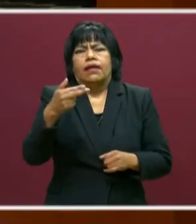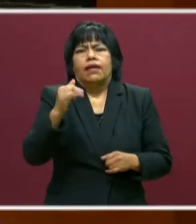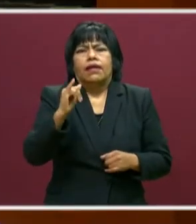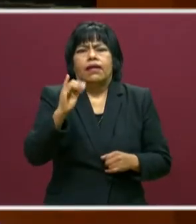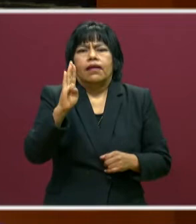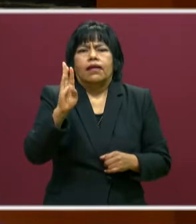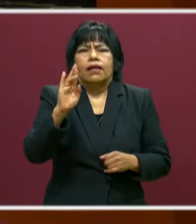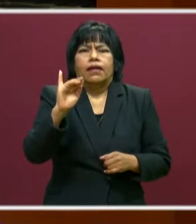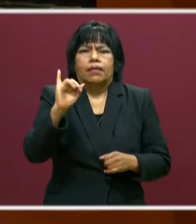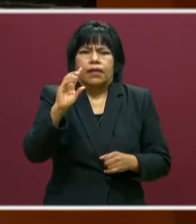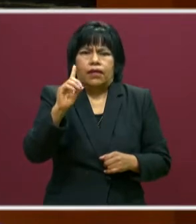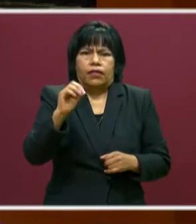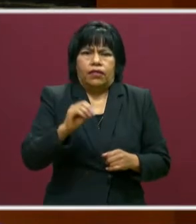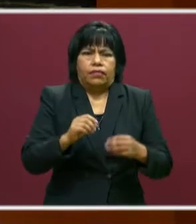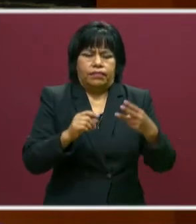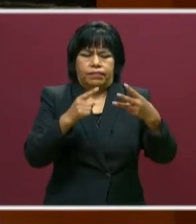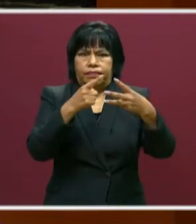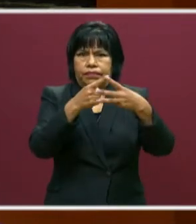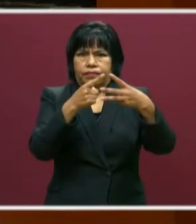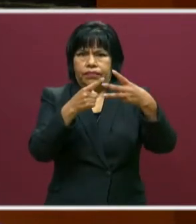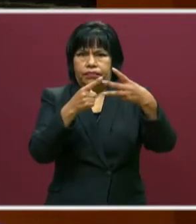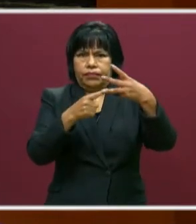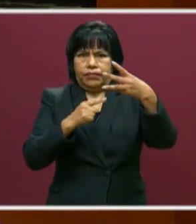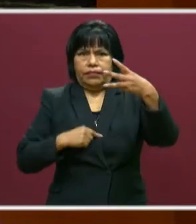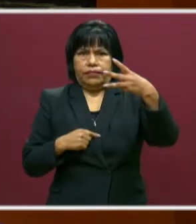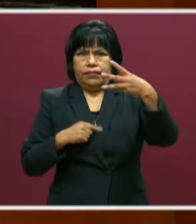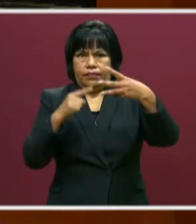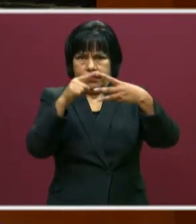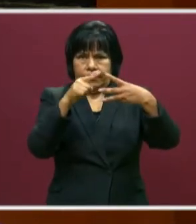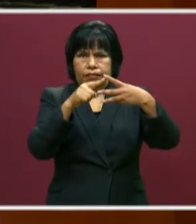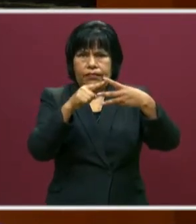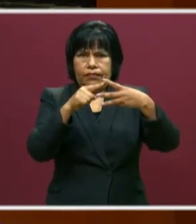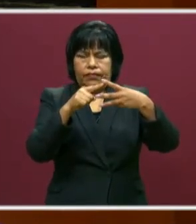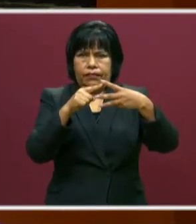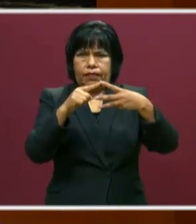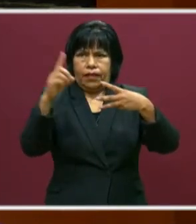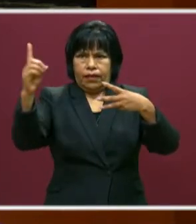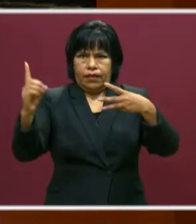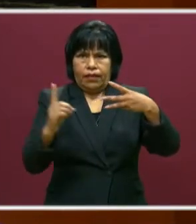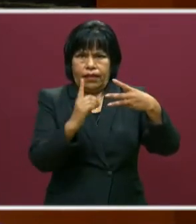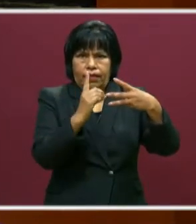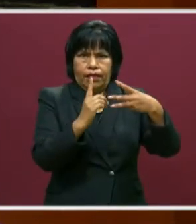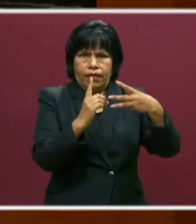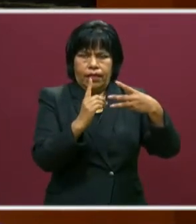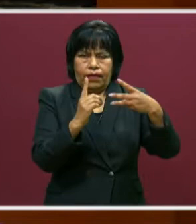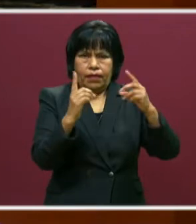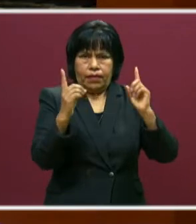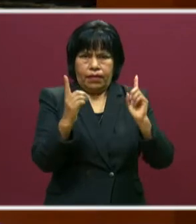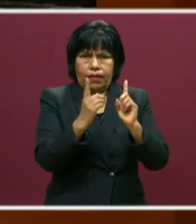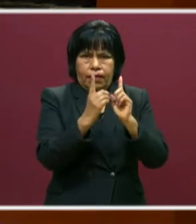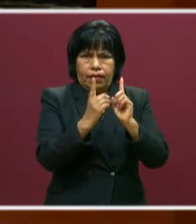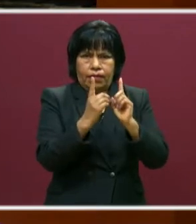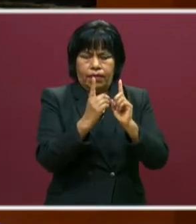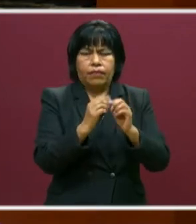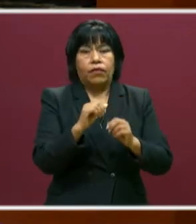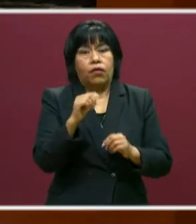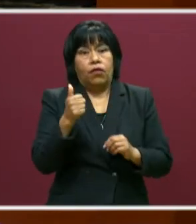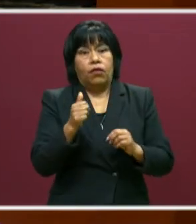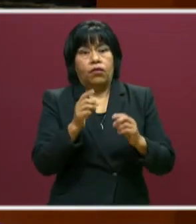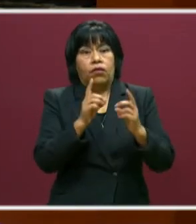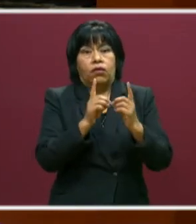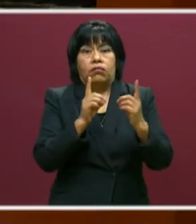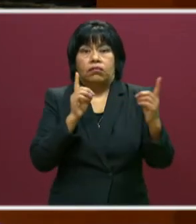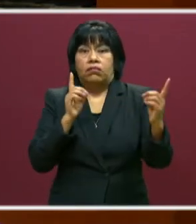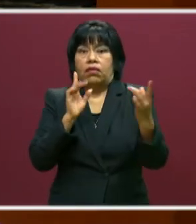tres modos. El presencial, a distancia y el trabajo autónomo. Tres